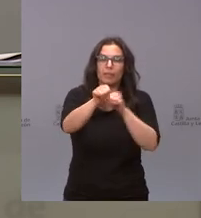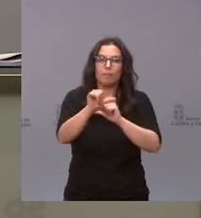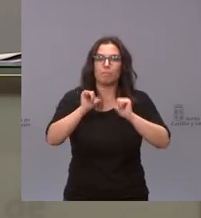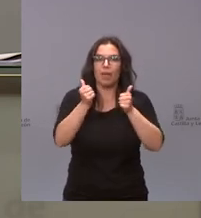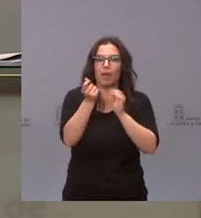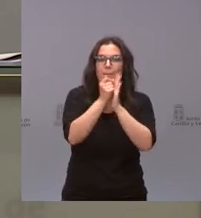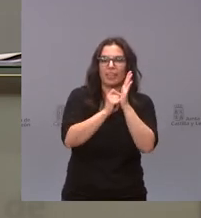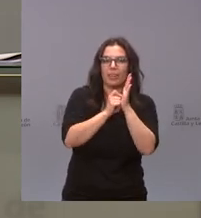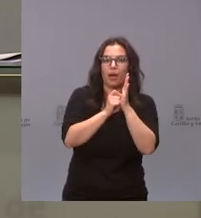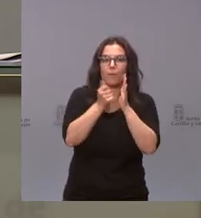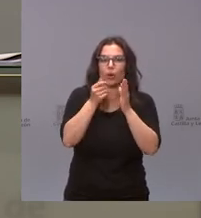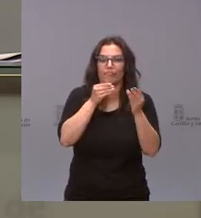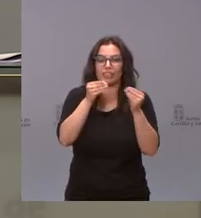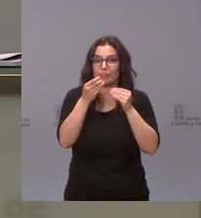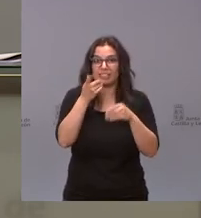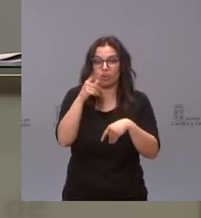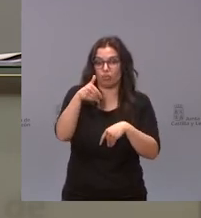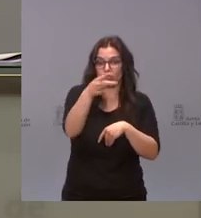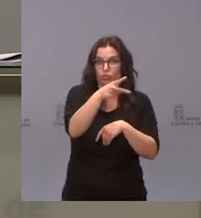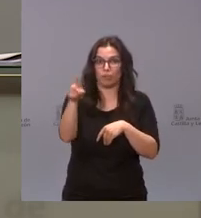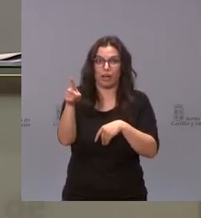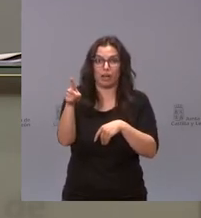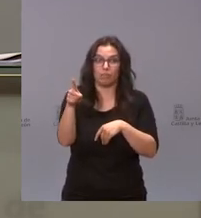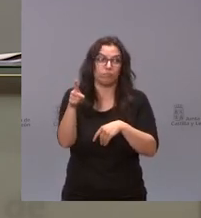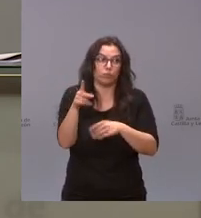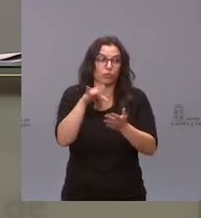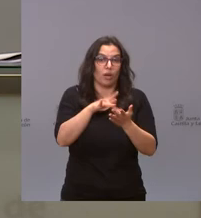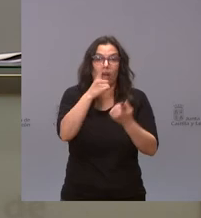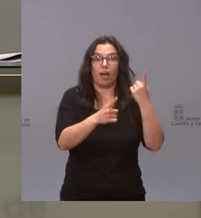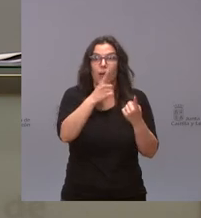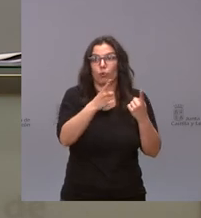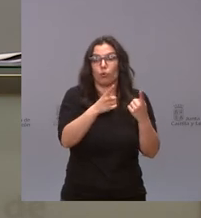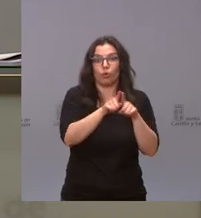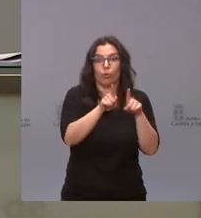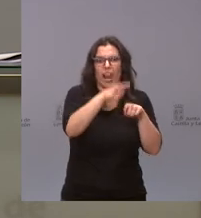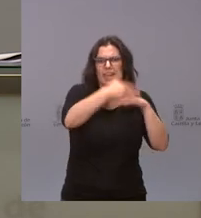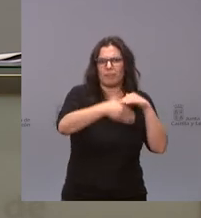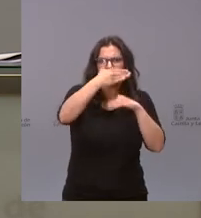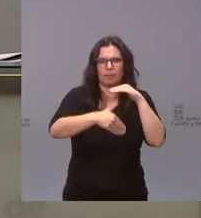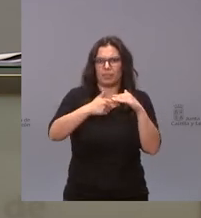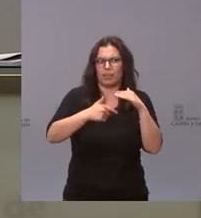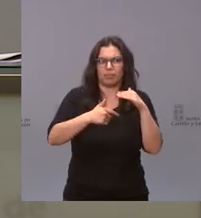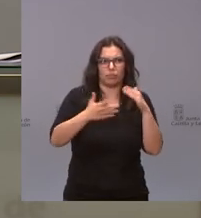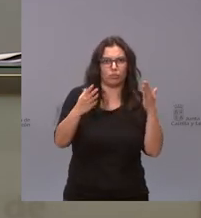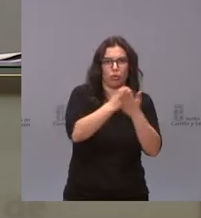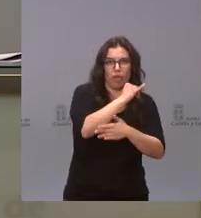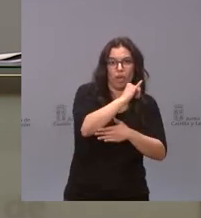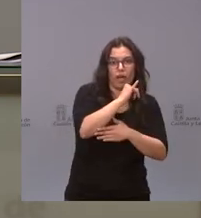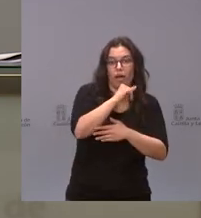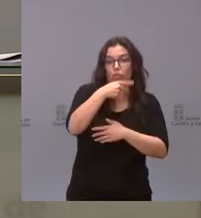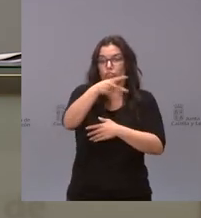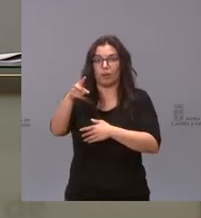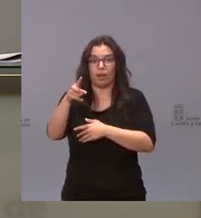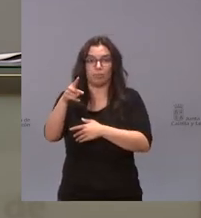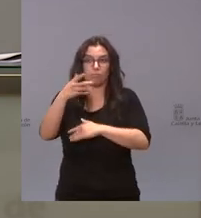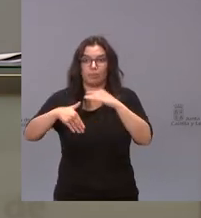dado que si no en poco más de dos semanas en algunos sitios se va a pasar de todas las restricciones que hay ahora a no haber ninguna